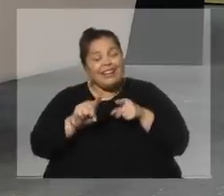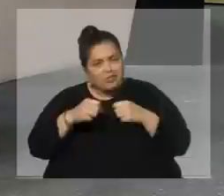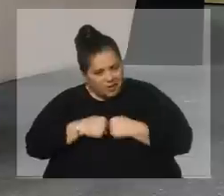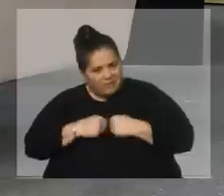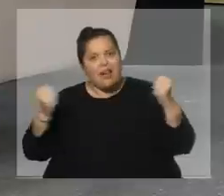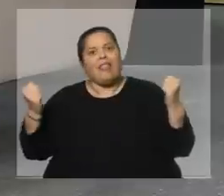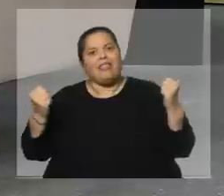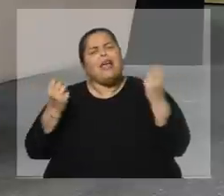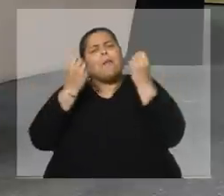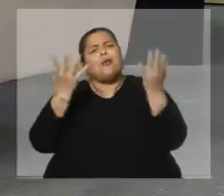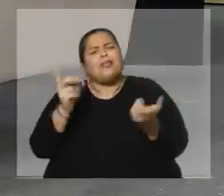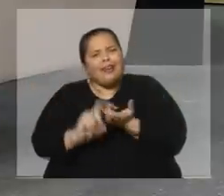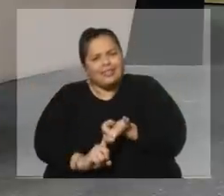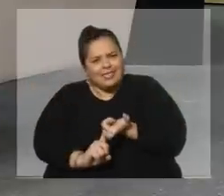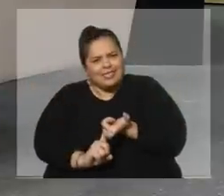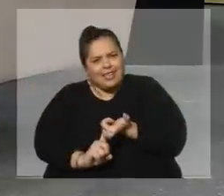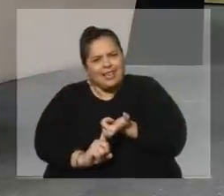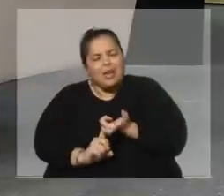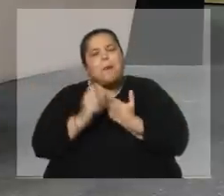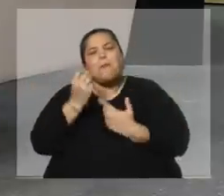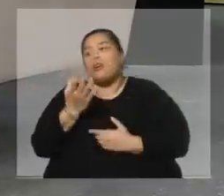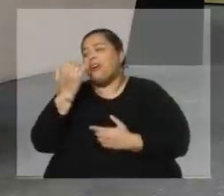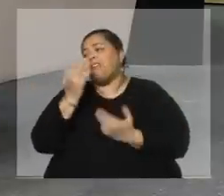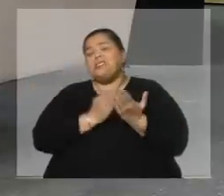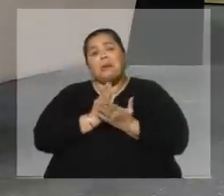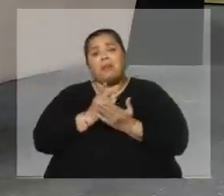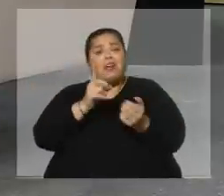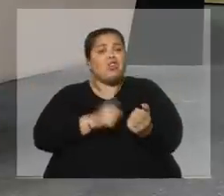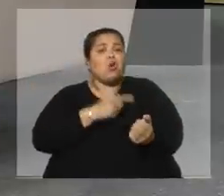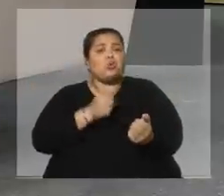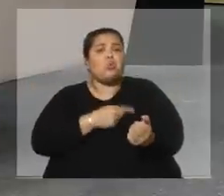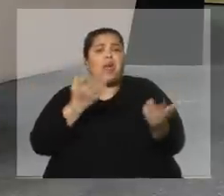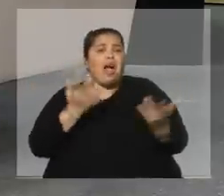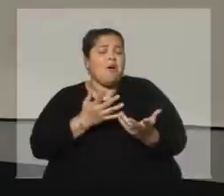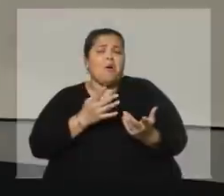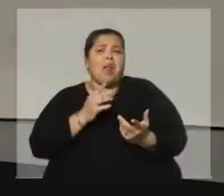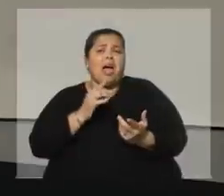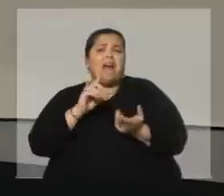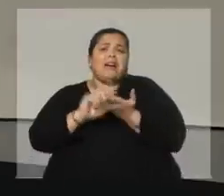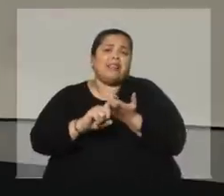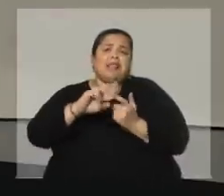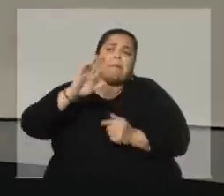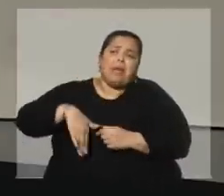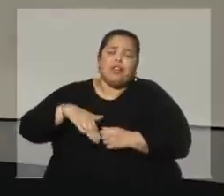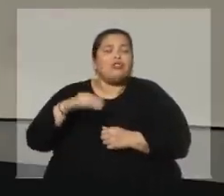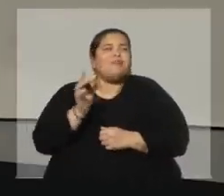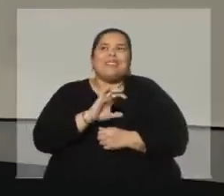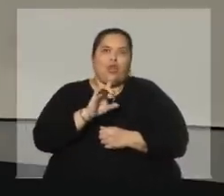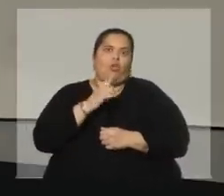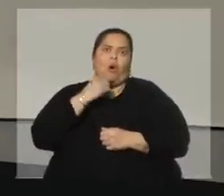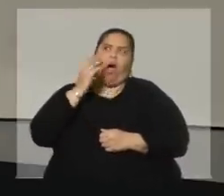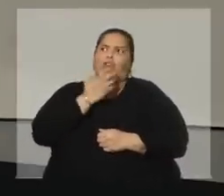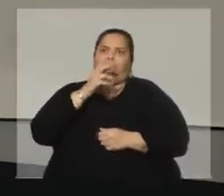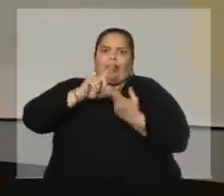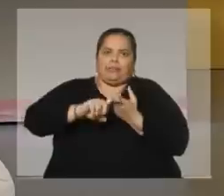¿Por qué lo hiciste? Cuando la costumbre cada vez... Por supuesto no estoy condenando el matrimonio, ¿no? Estoy hablando de